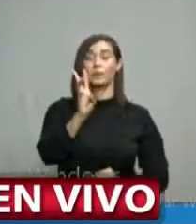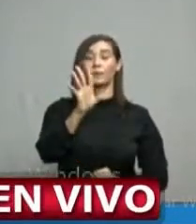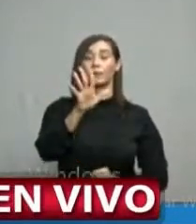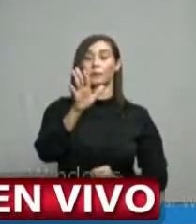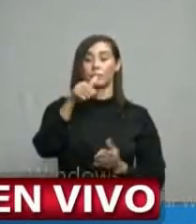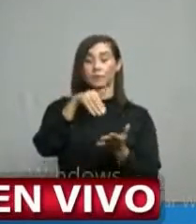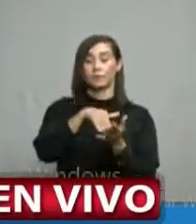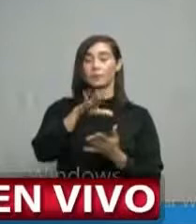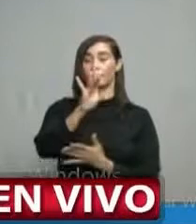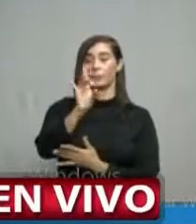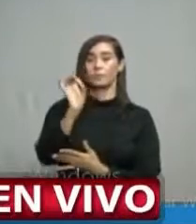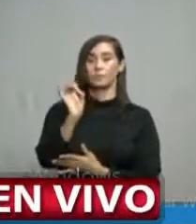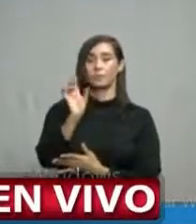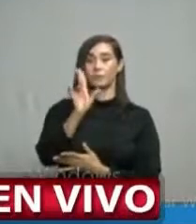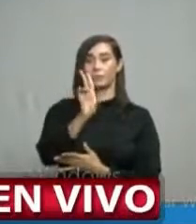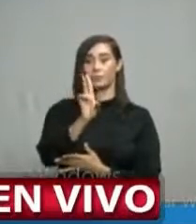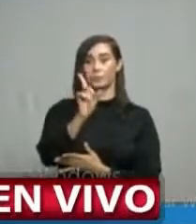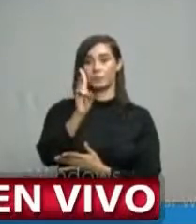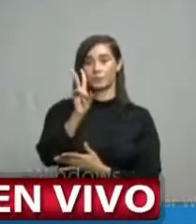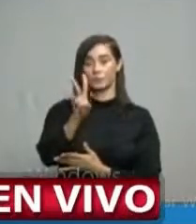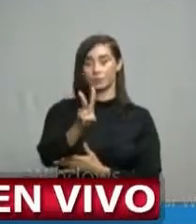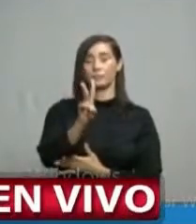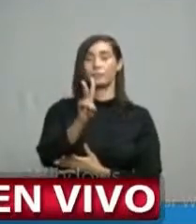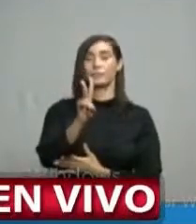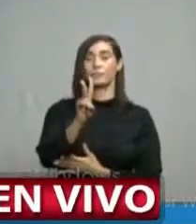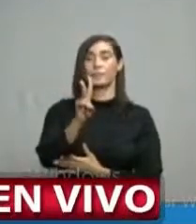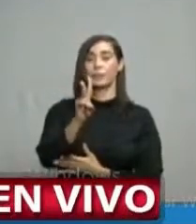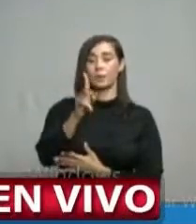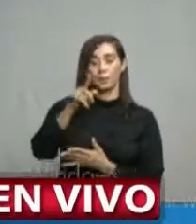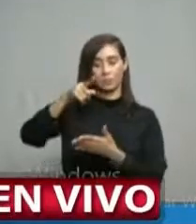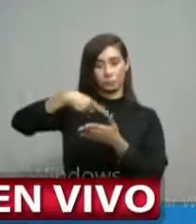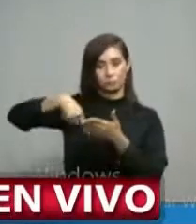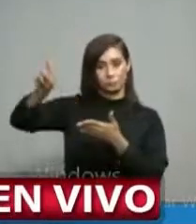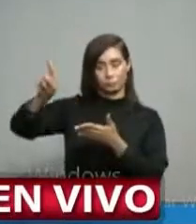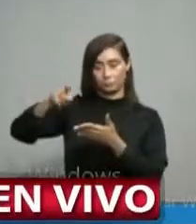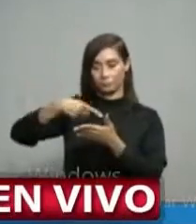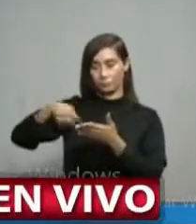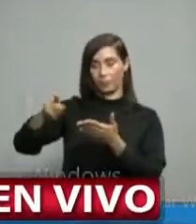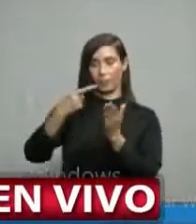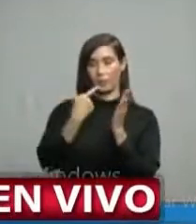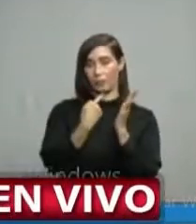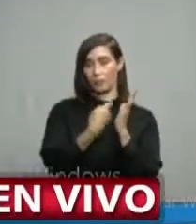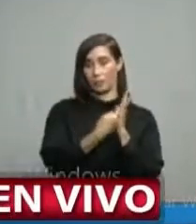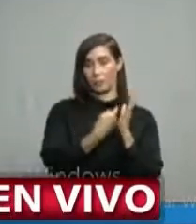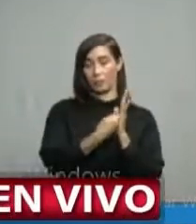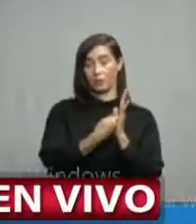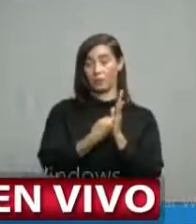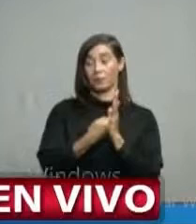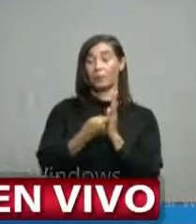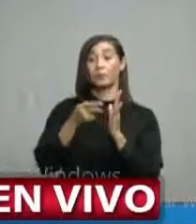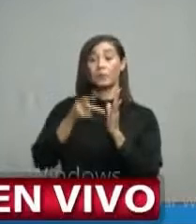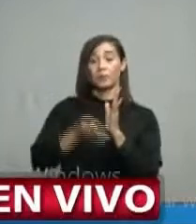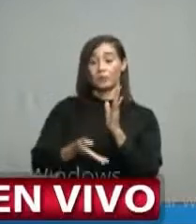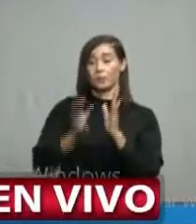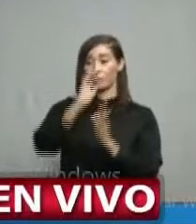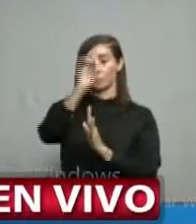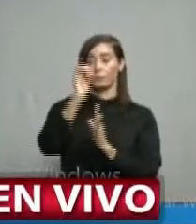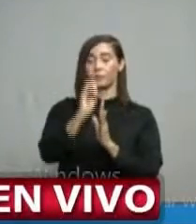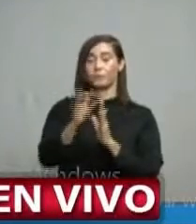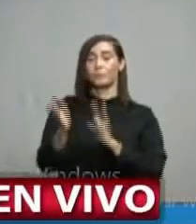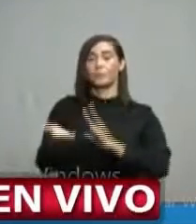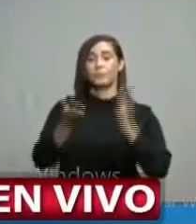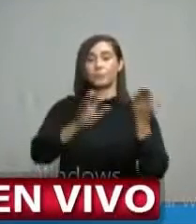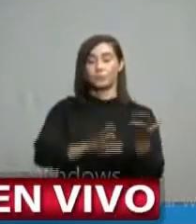.872 casos descartados. La tasa de letalidad se